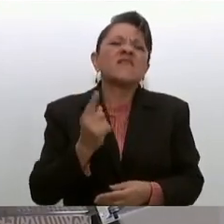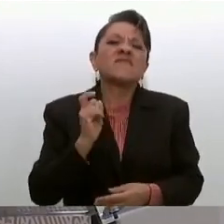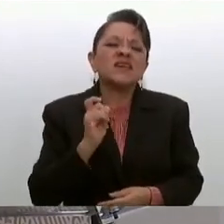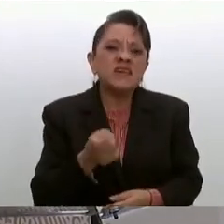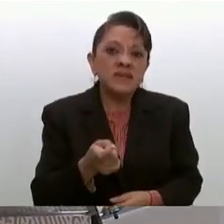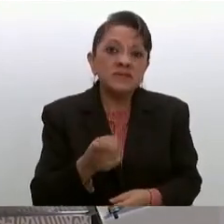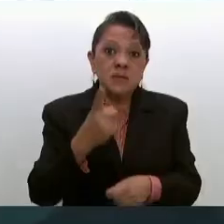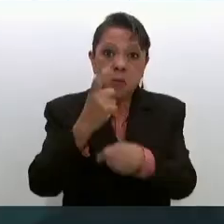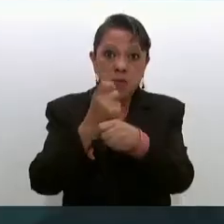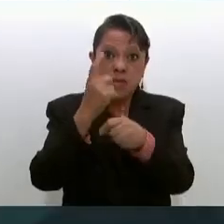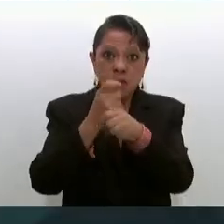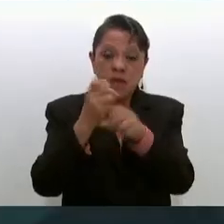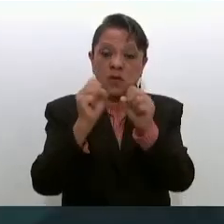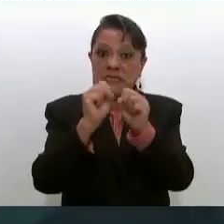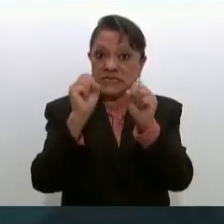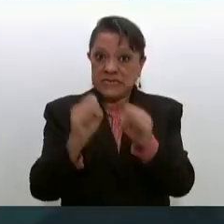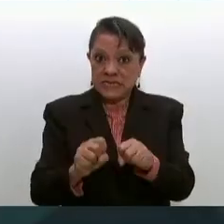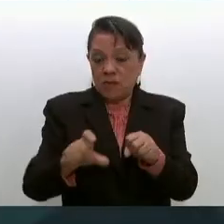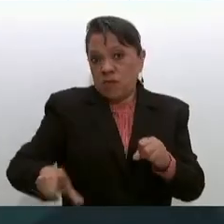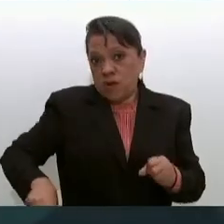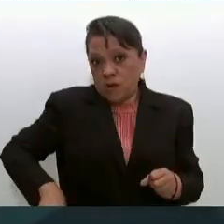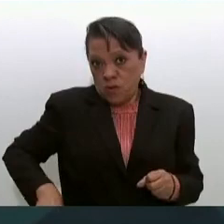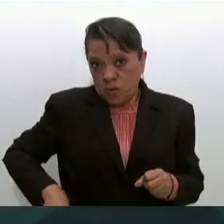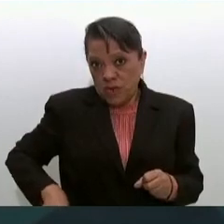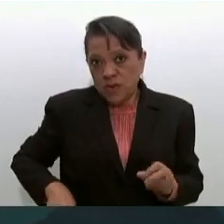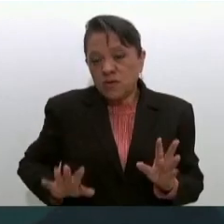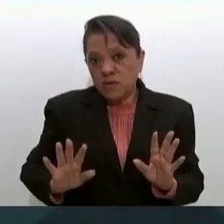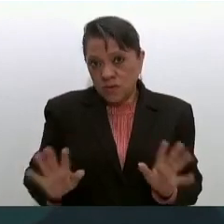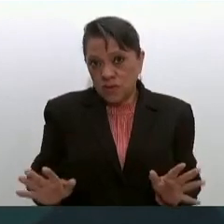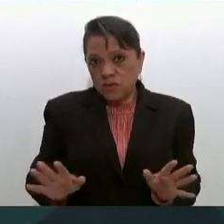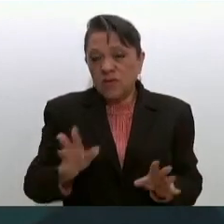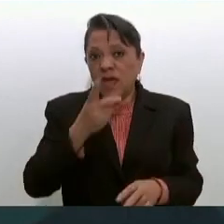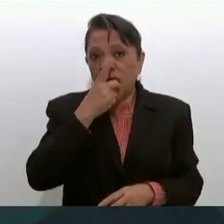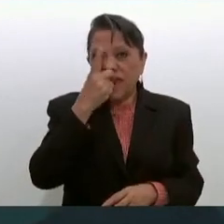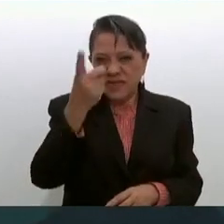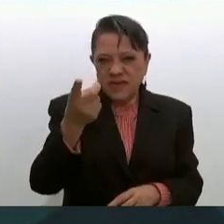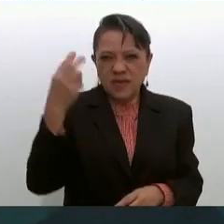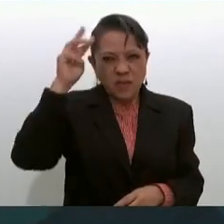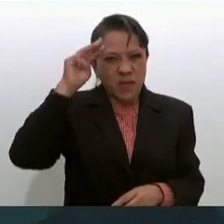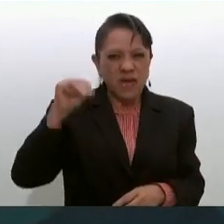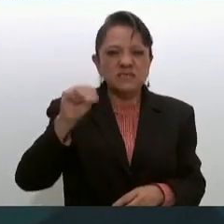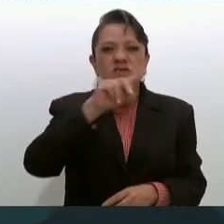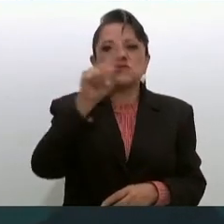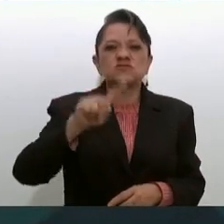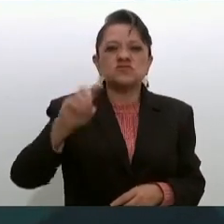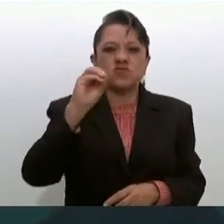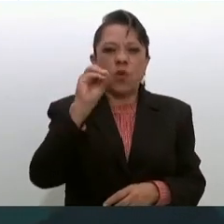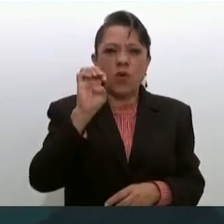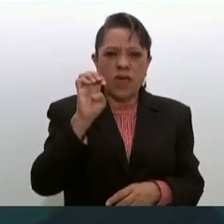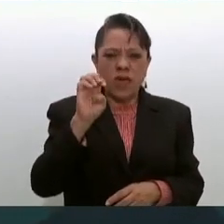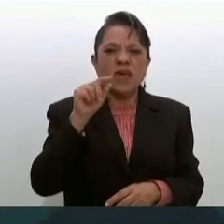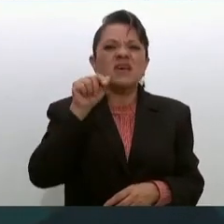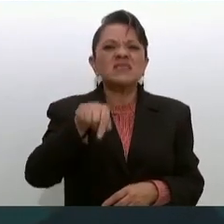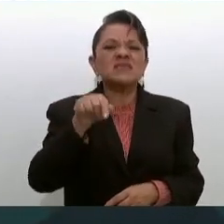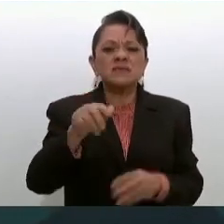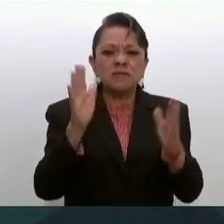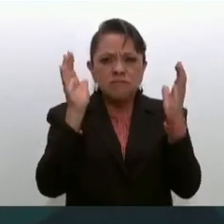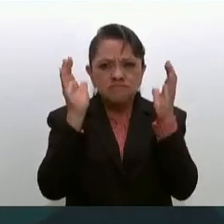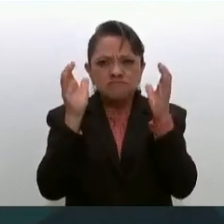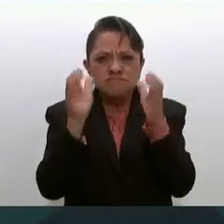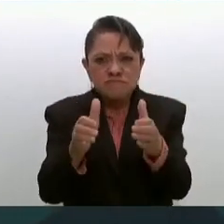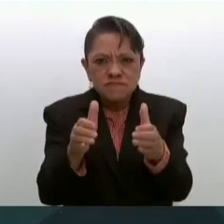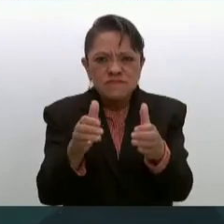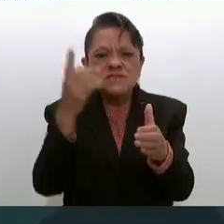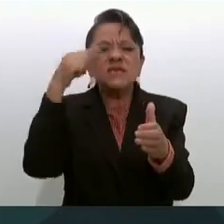con un sistema público, como ya mencionó el maestro Zoe, centralizado. ¿Para qué? Para que